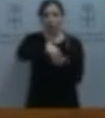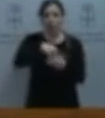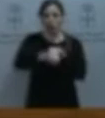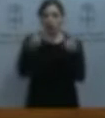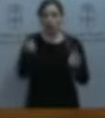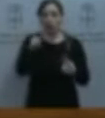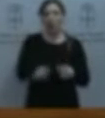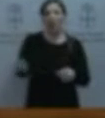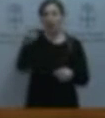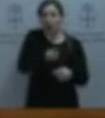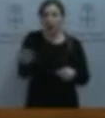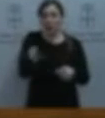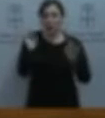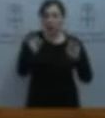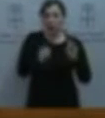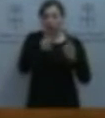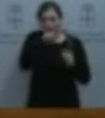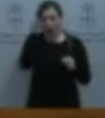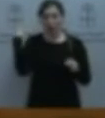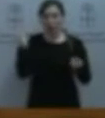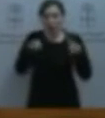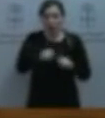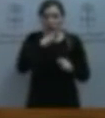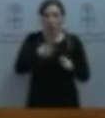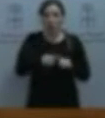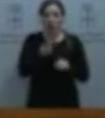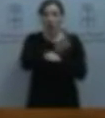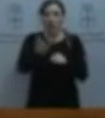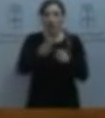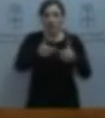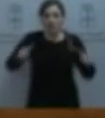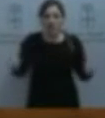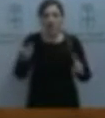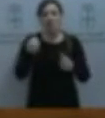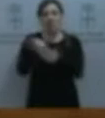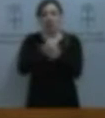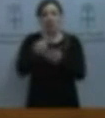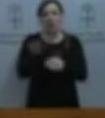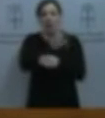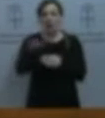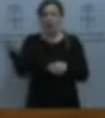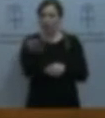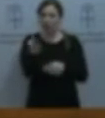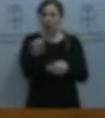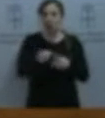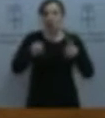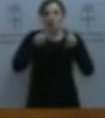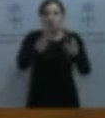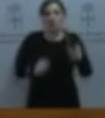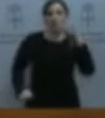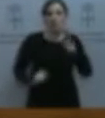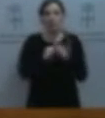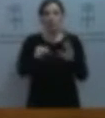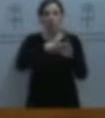y que se recuperen las que se cerraron en años anteriores mediante el aumento de la oferta de matrícula, ofertando el máximo número posible de